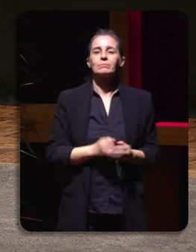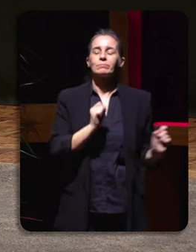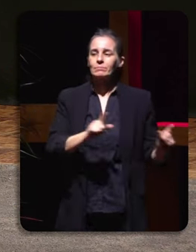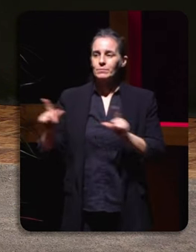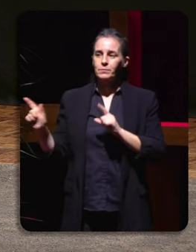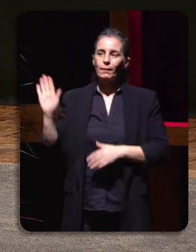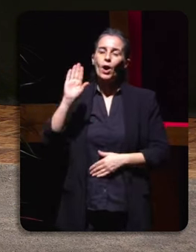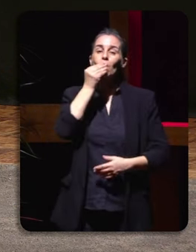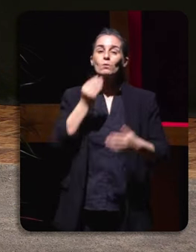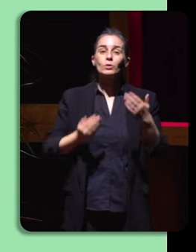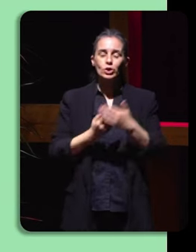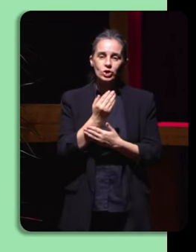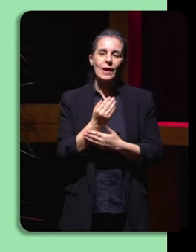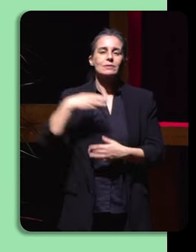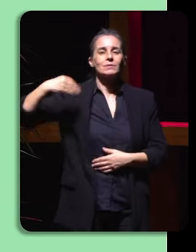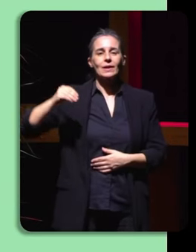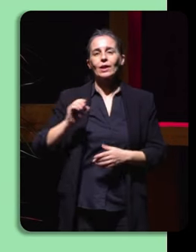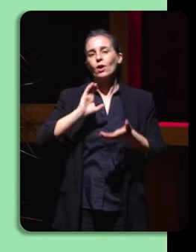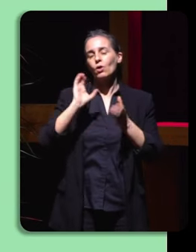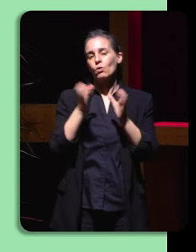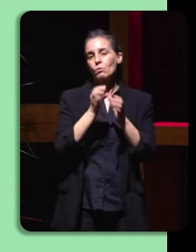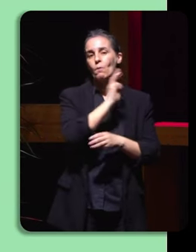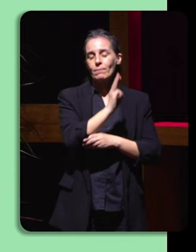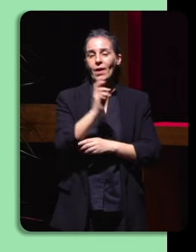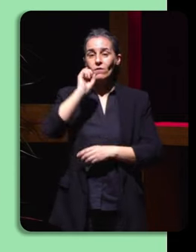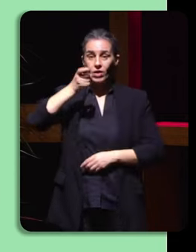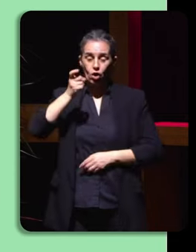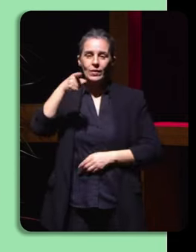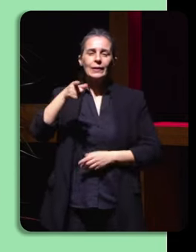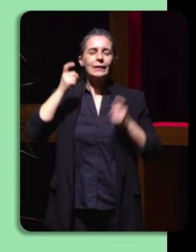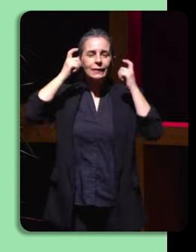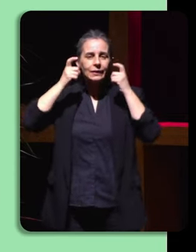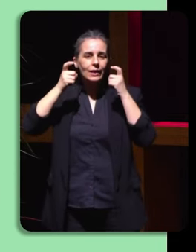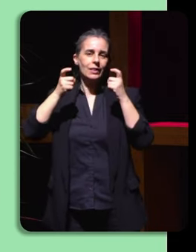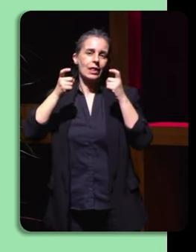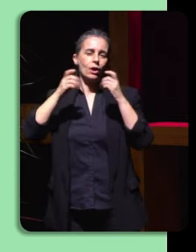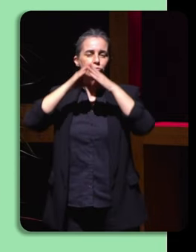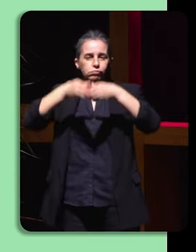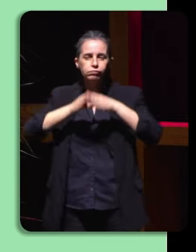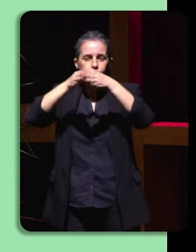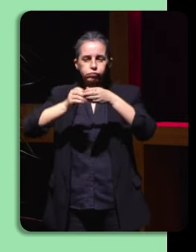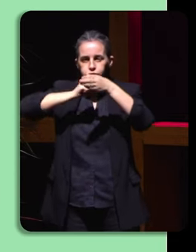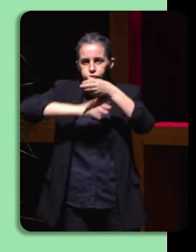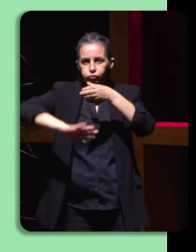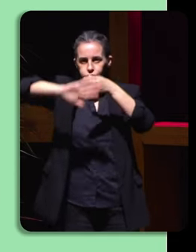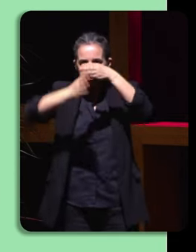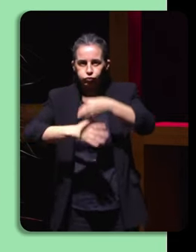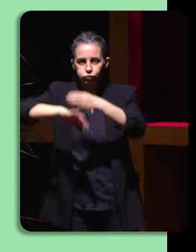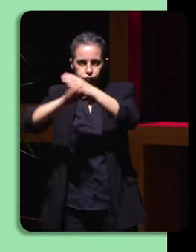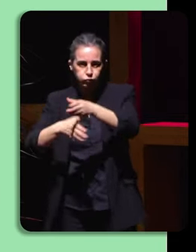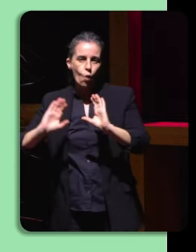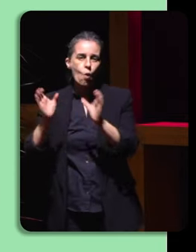Hola, moi bonos días. O presidente do Partido Popular, Alberto Núñez Feijo, intenta navegar por as moi turbulentas aguas de seu partido